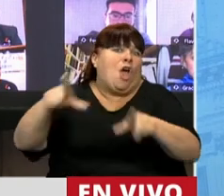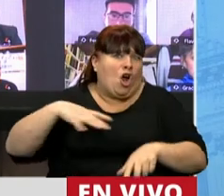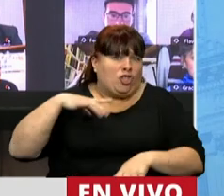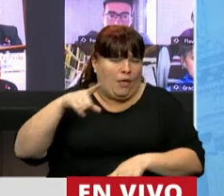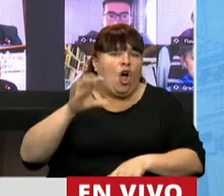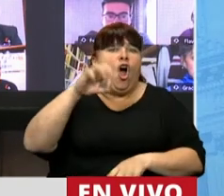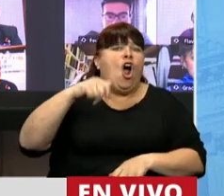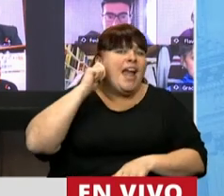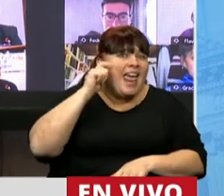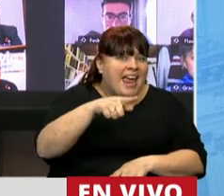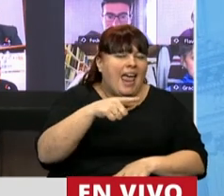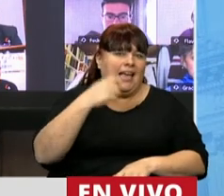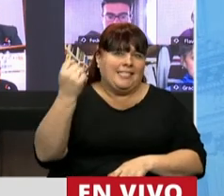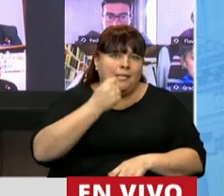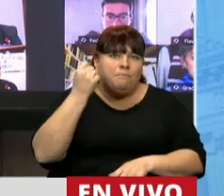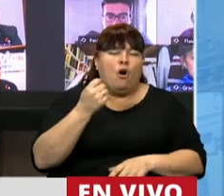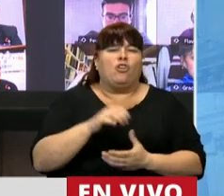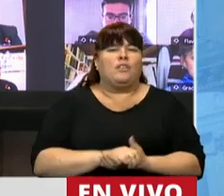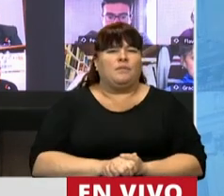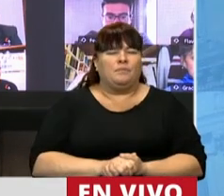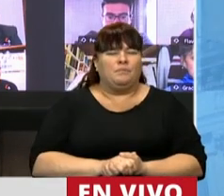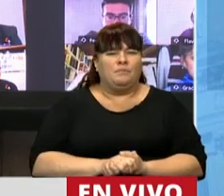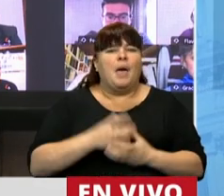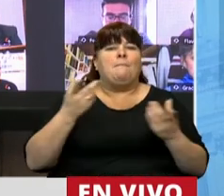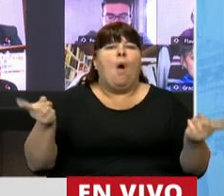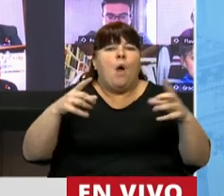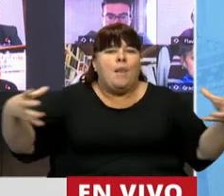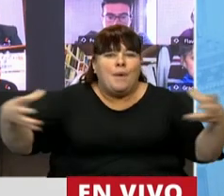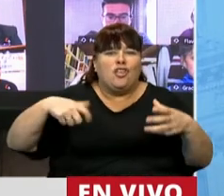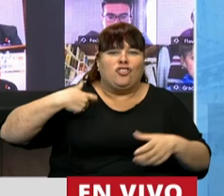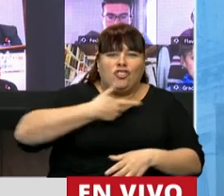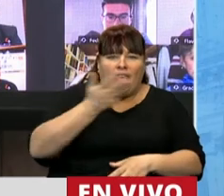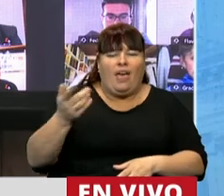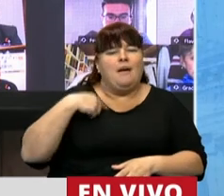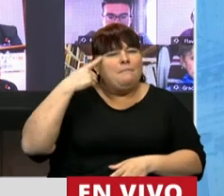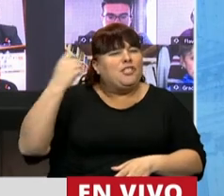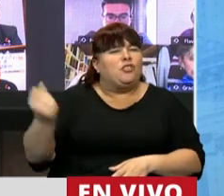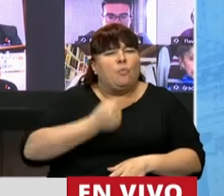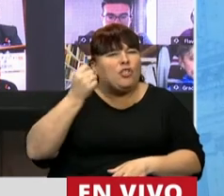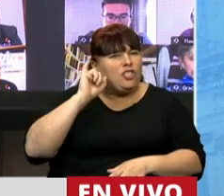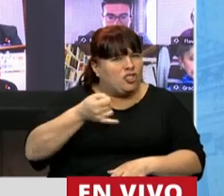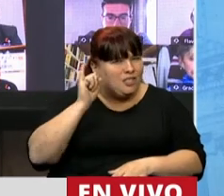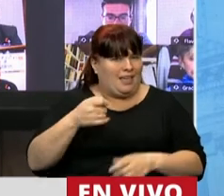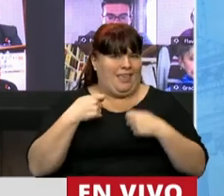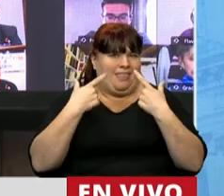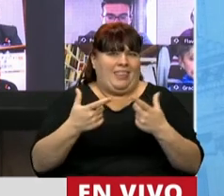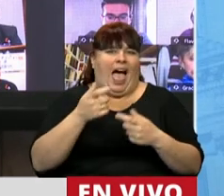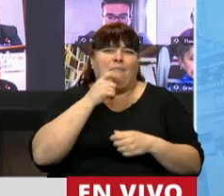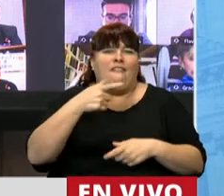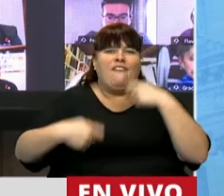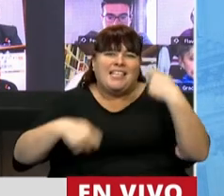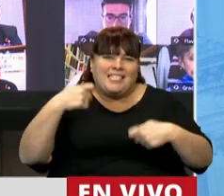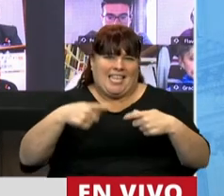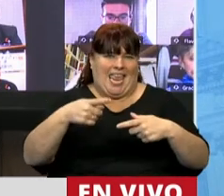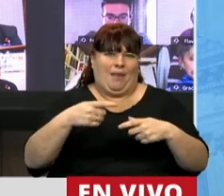Las ONG tienen hoy ese fuerte protagonismo de reconstruir el tejido social y por eso consideramos que resulta sumamente importante facilitarle a través del Estado la